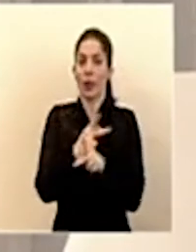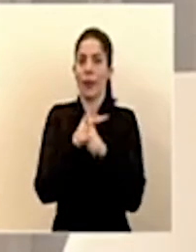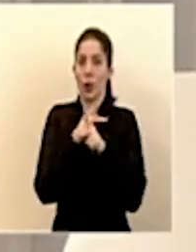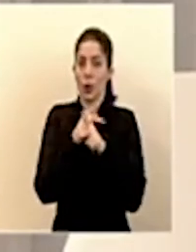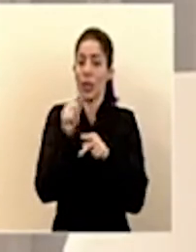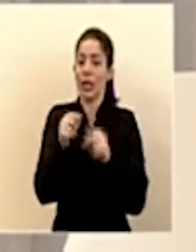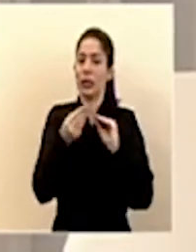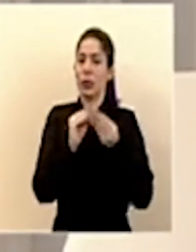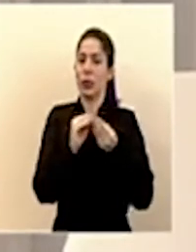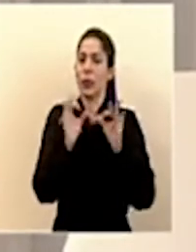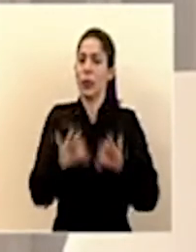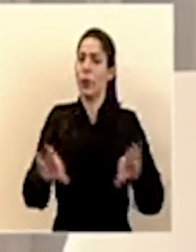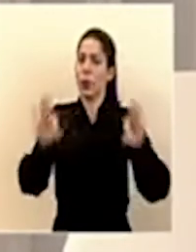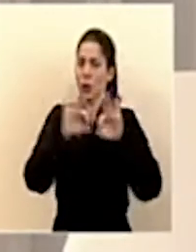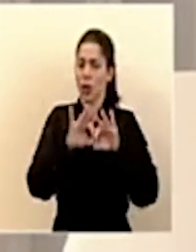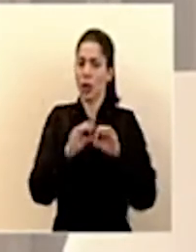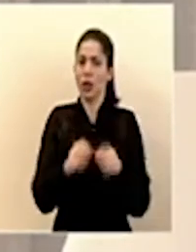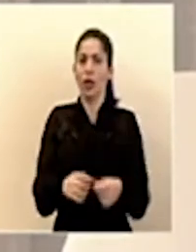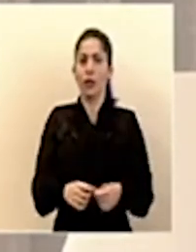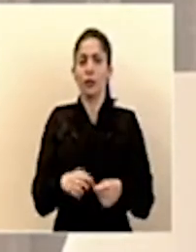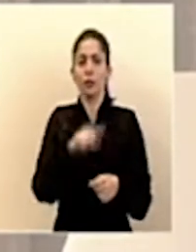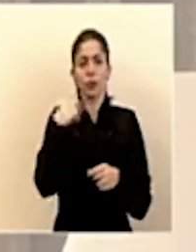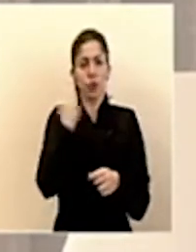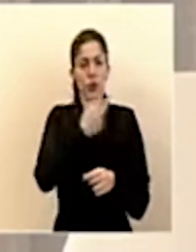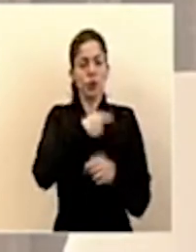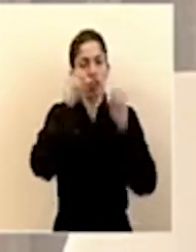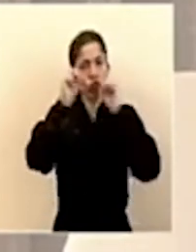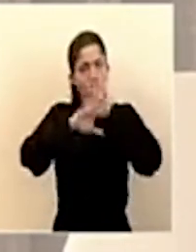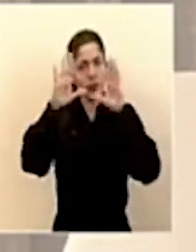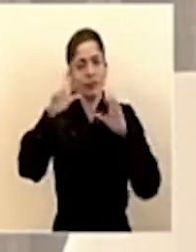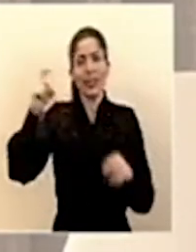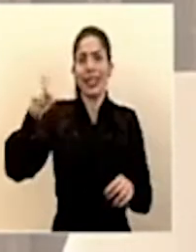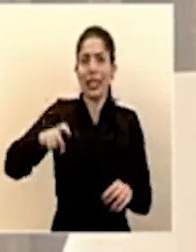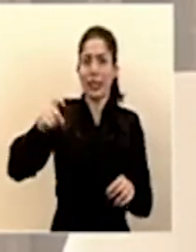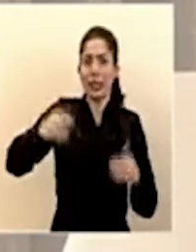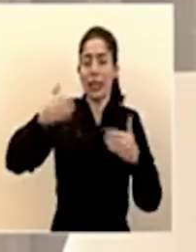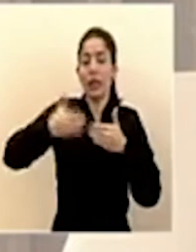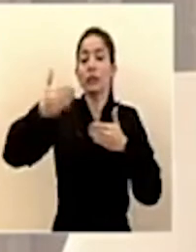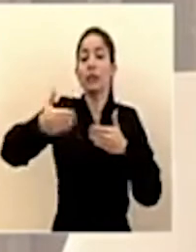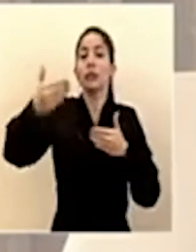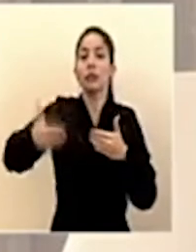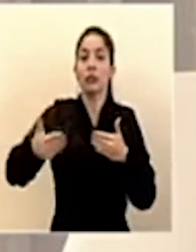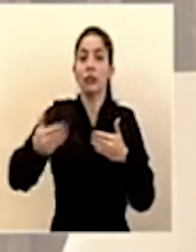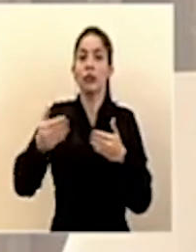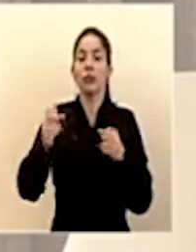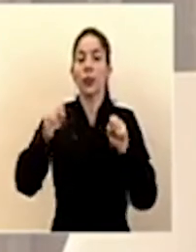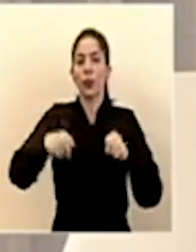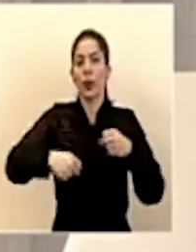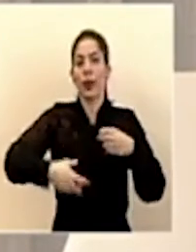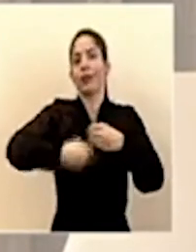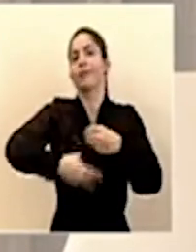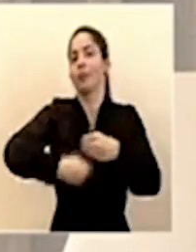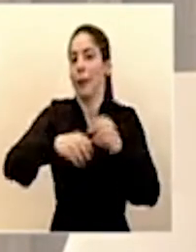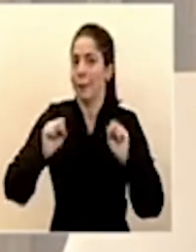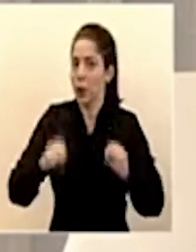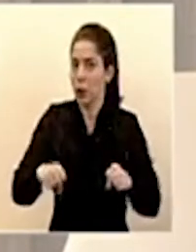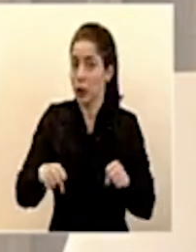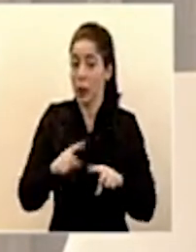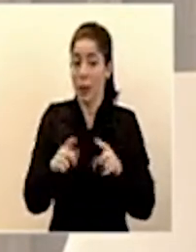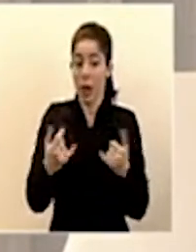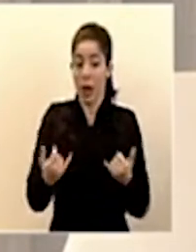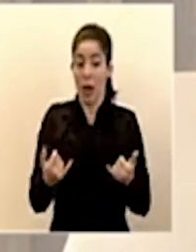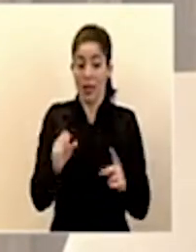importante y que visualizamos la necesidad eventual de complementar. Pero en este